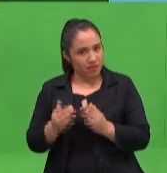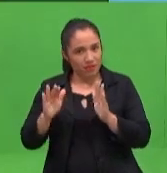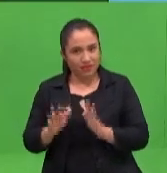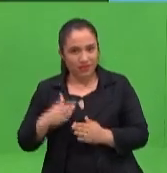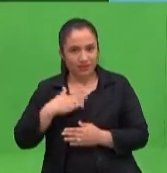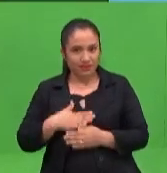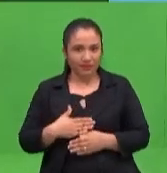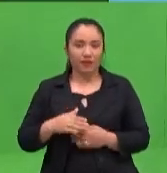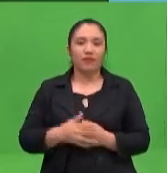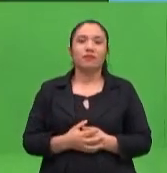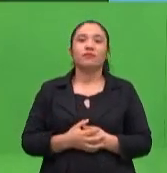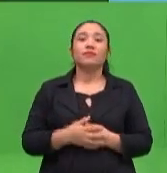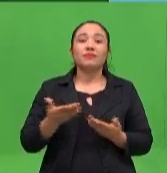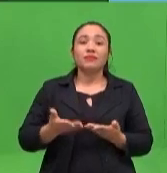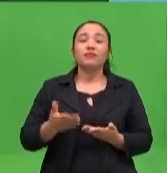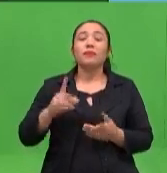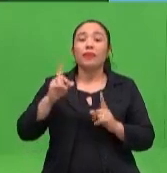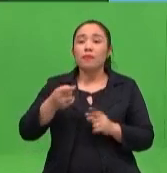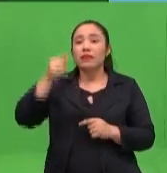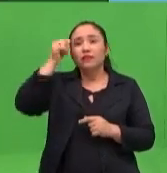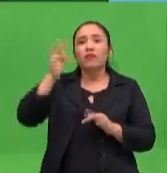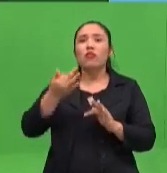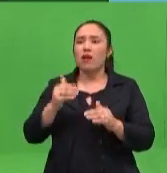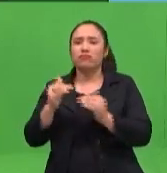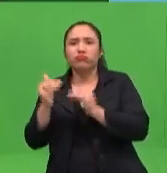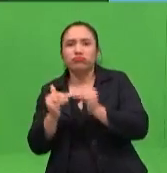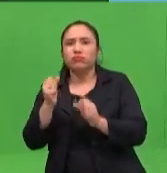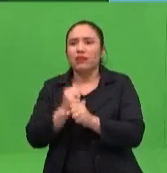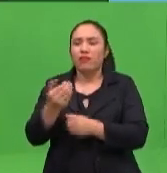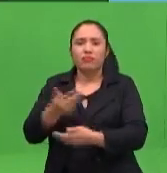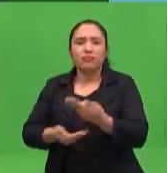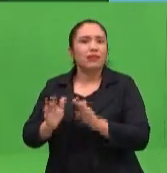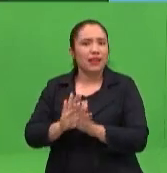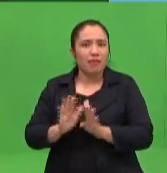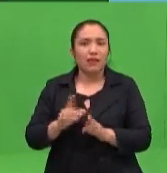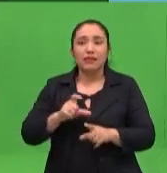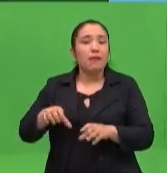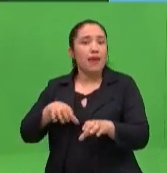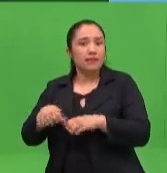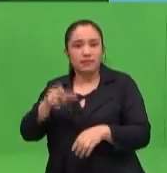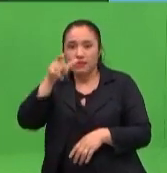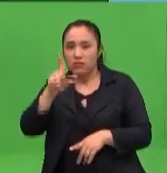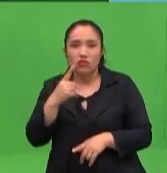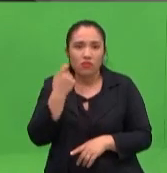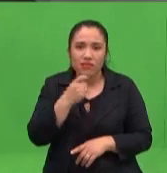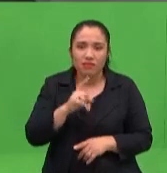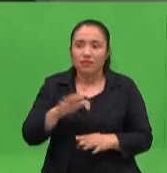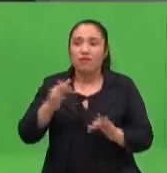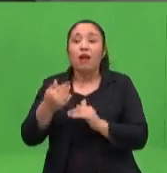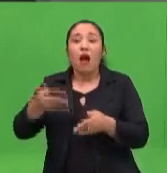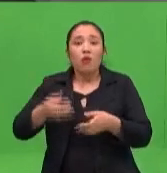cuantitativa, ¿verdad? Cuantitativa. Cuantitativa, no cuantitativa. Cuantitativa, Cuantitativa. De hecho, inicial en su